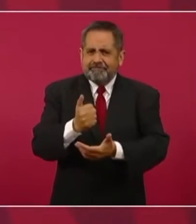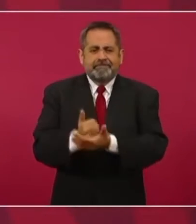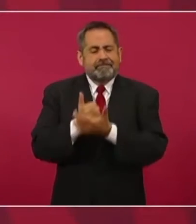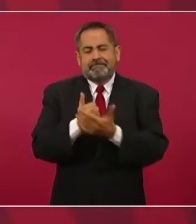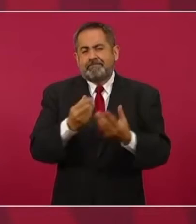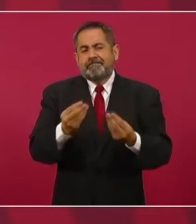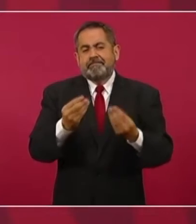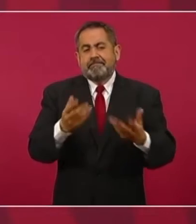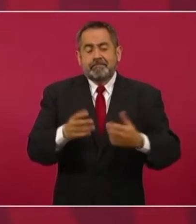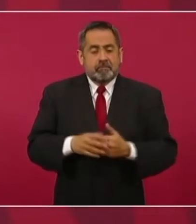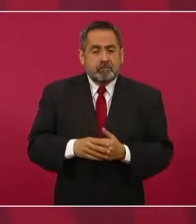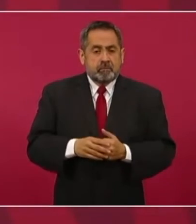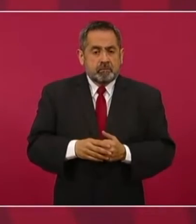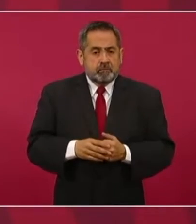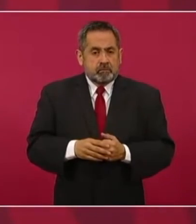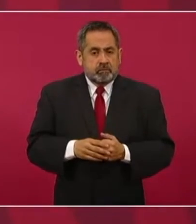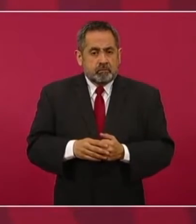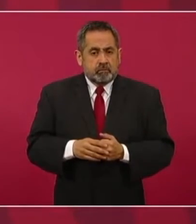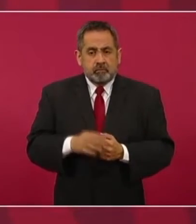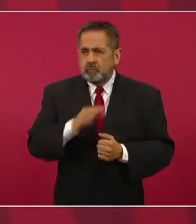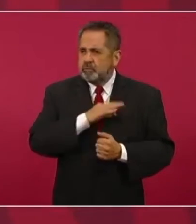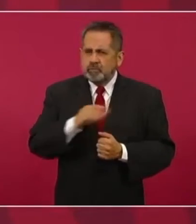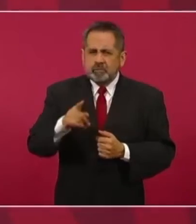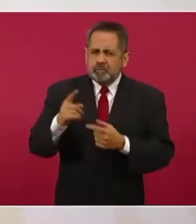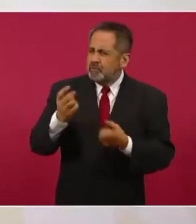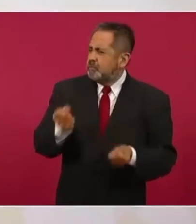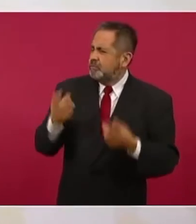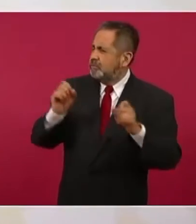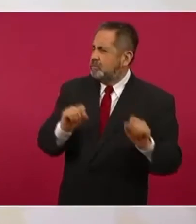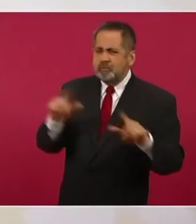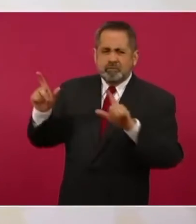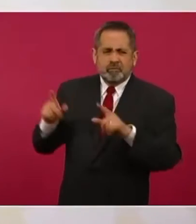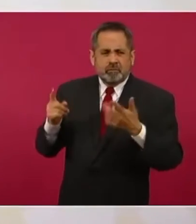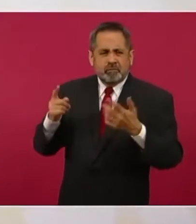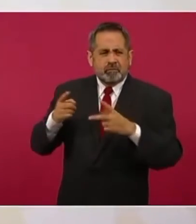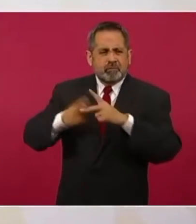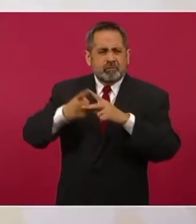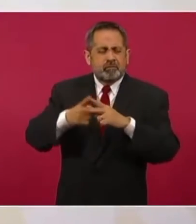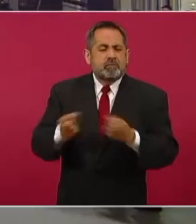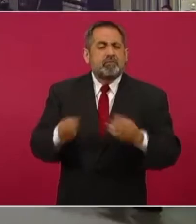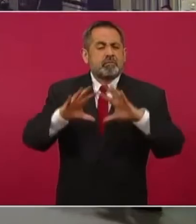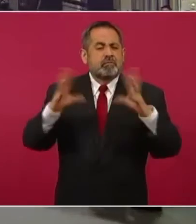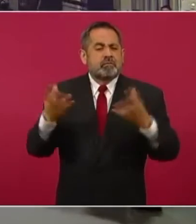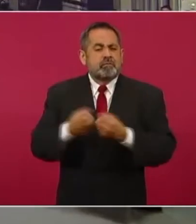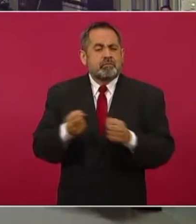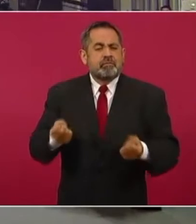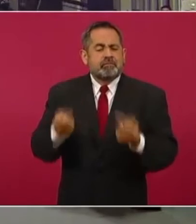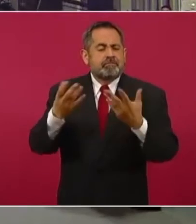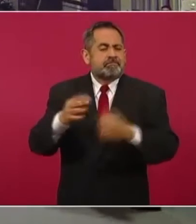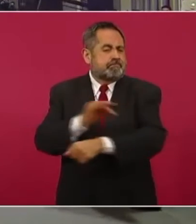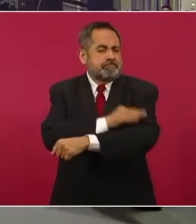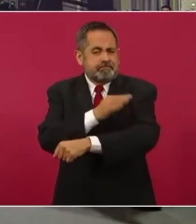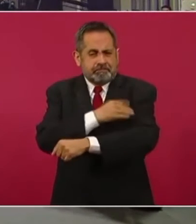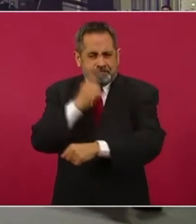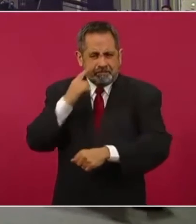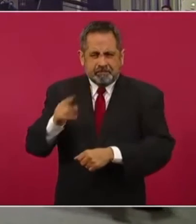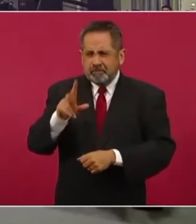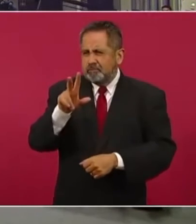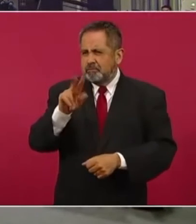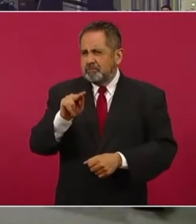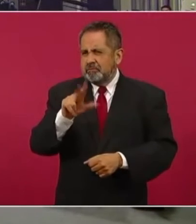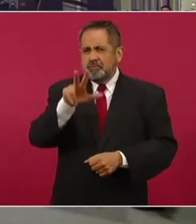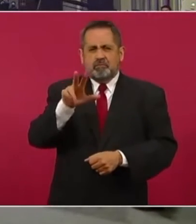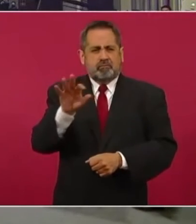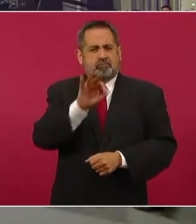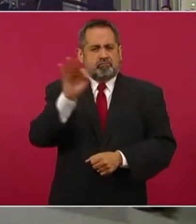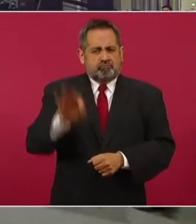Ya tenemos como… A ver, pones la gráfica de vacunación, como 88